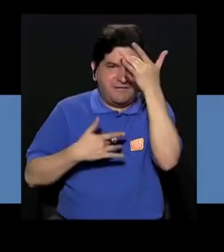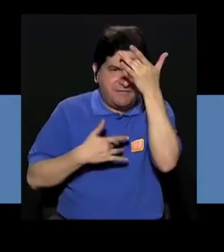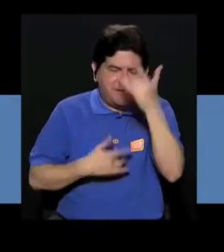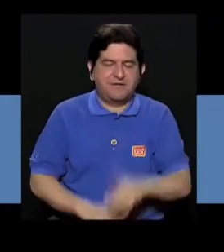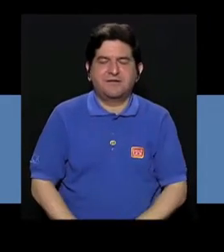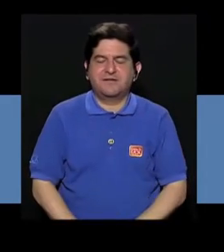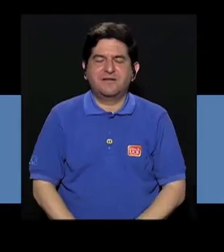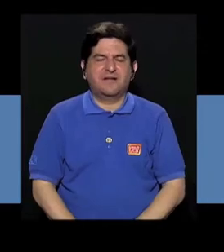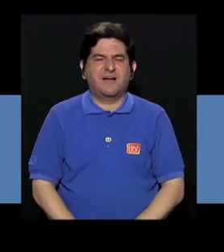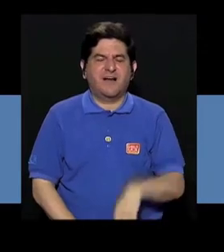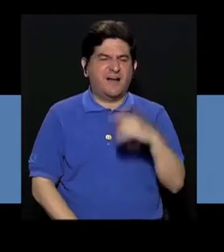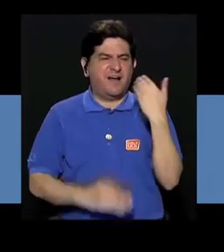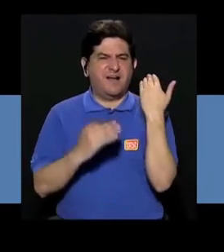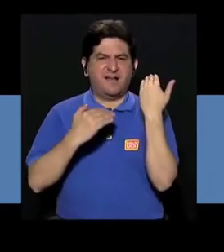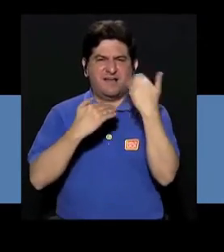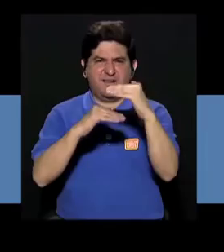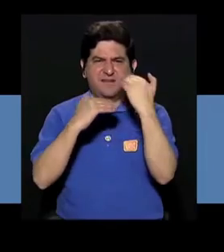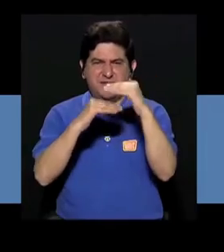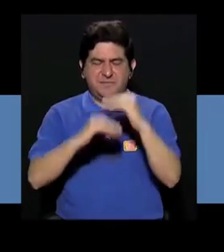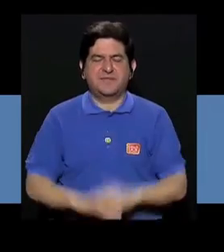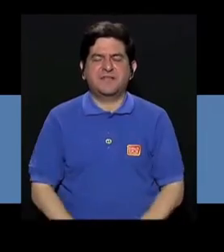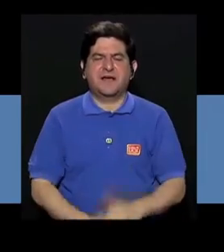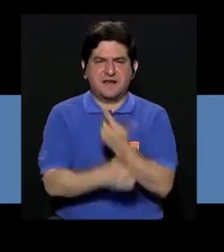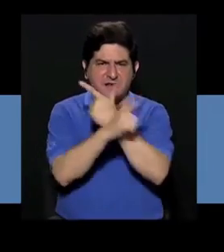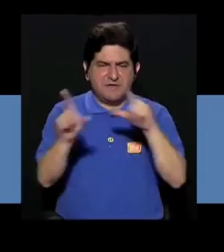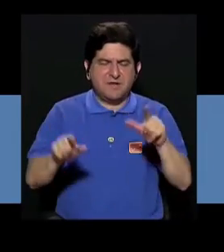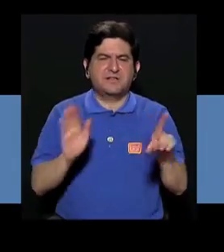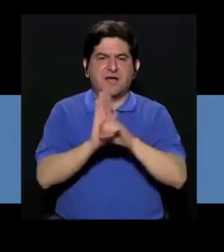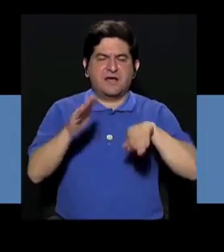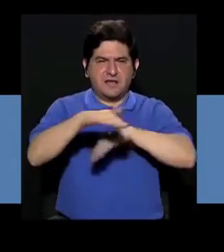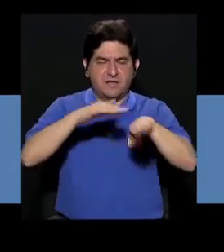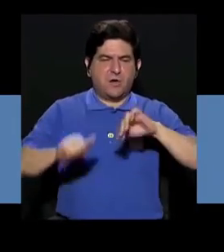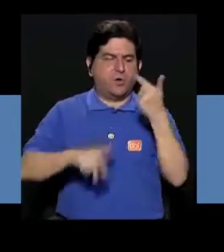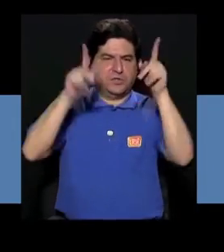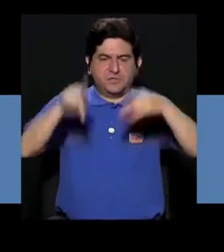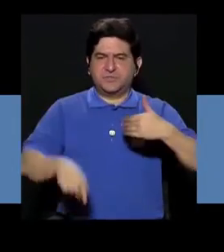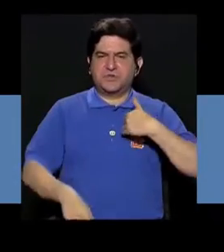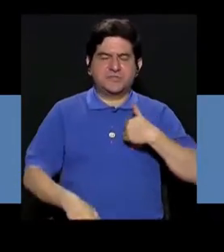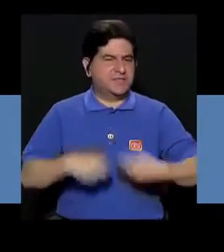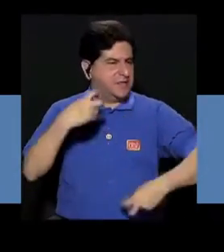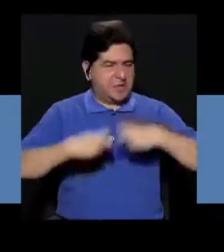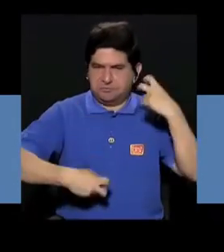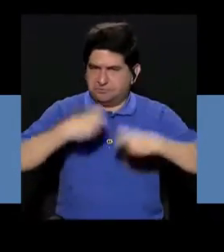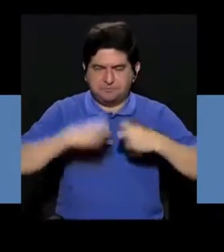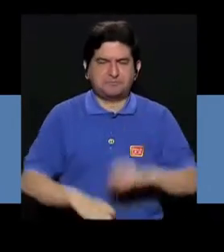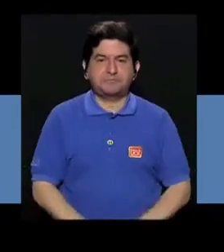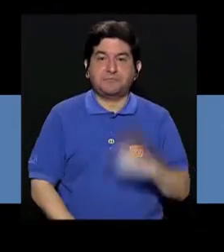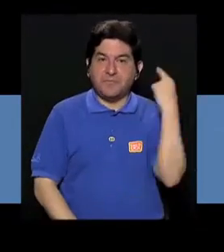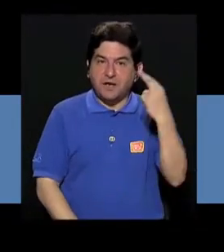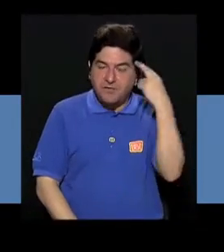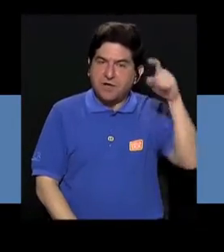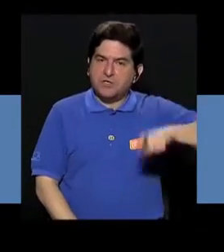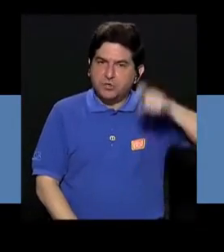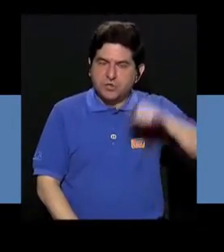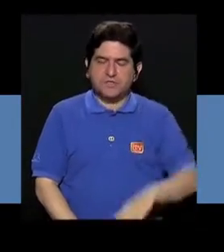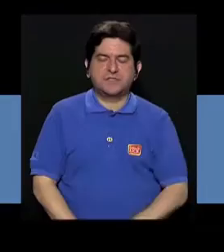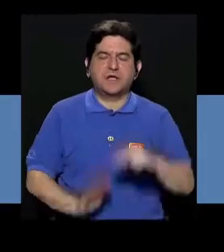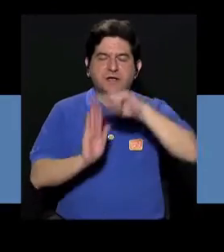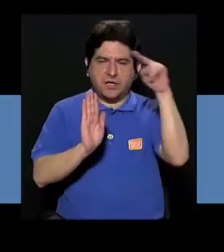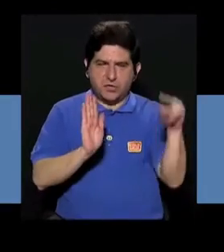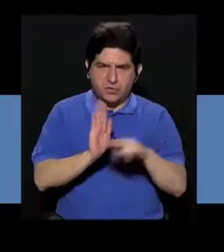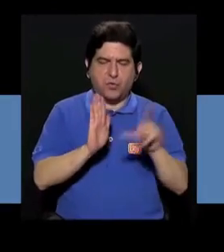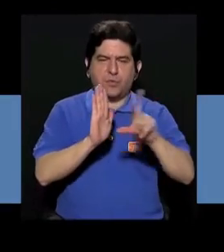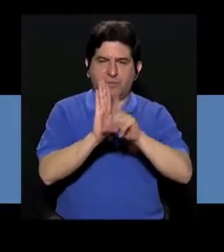demencia se les deniegan libertades y derechos básicos de los que las demás personas disfrutan sin problema, por lo que hace falta